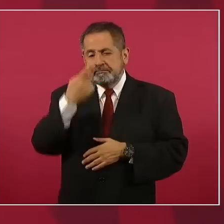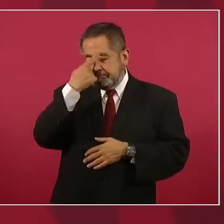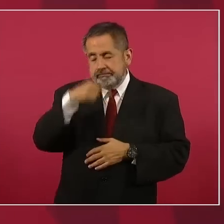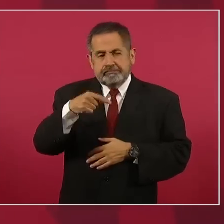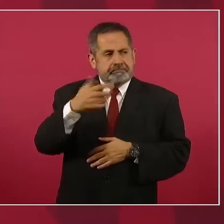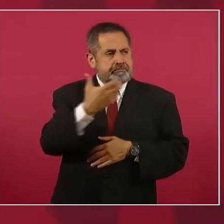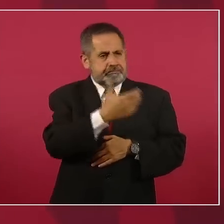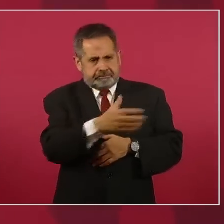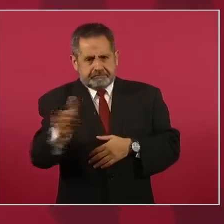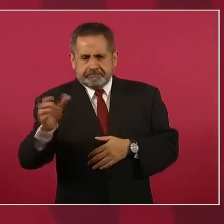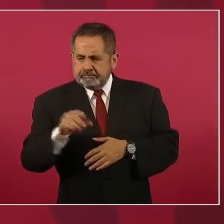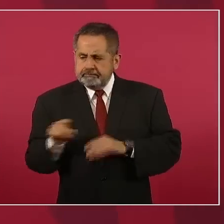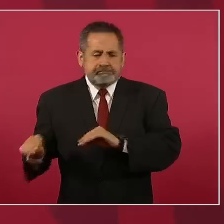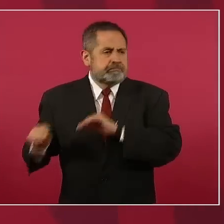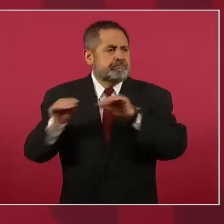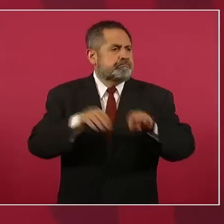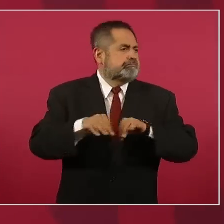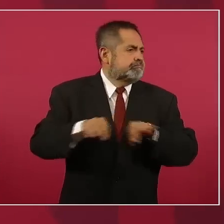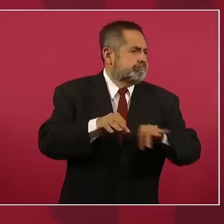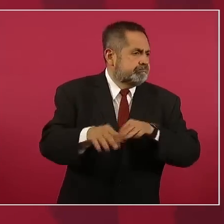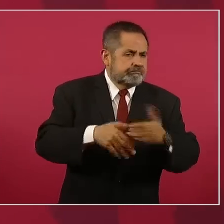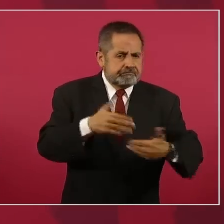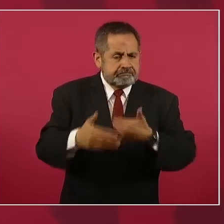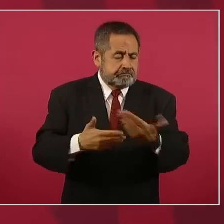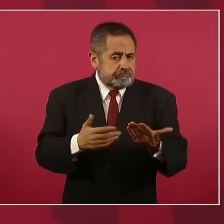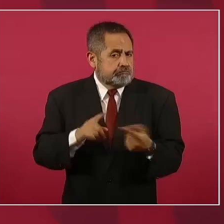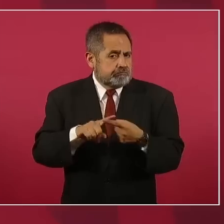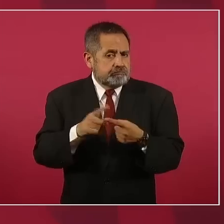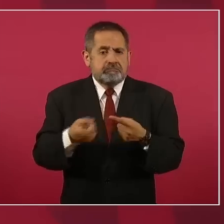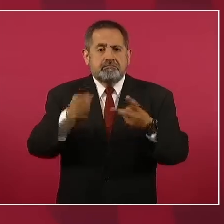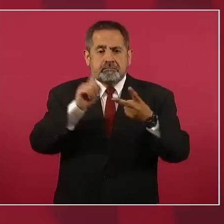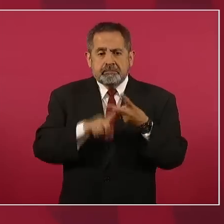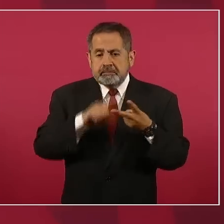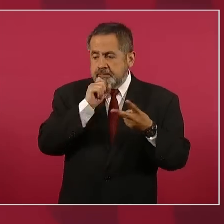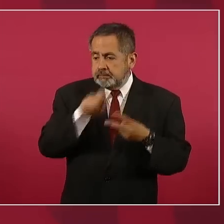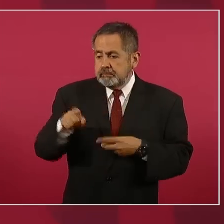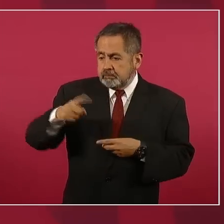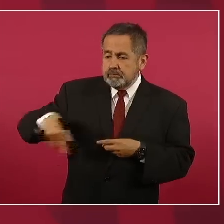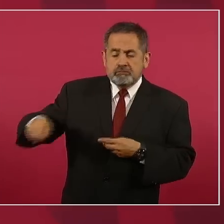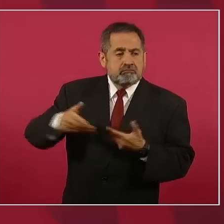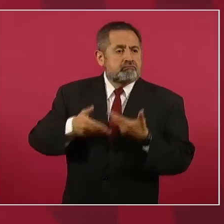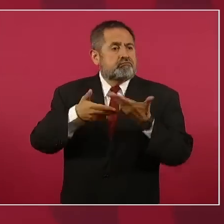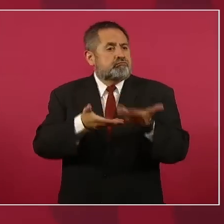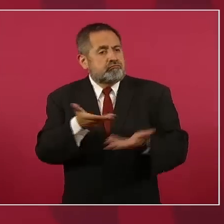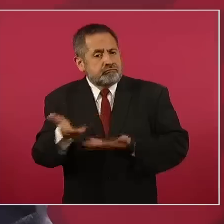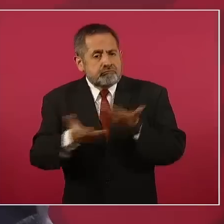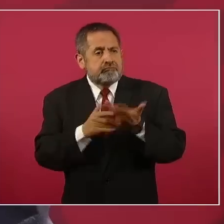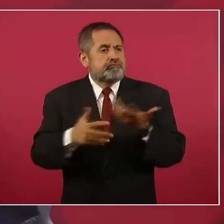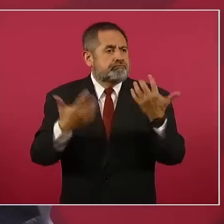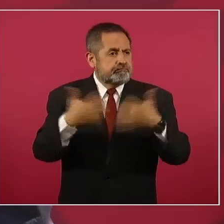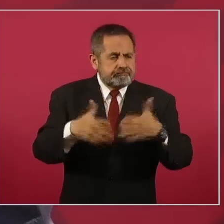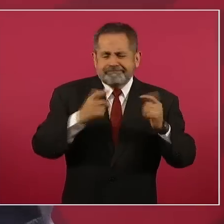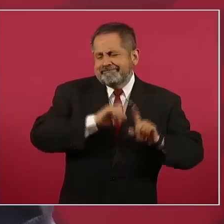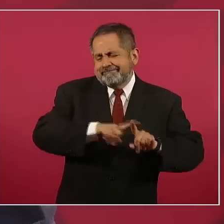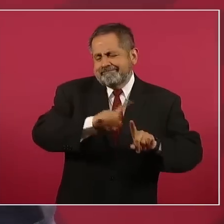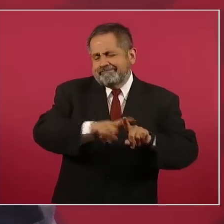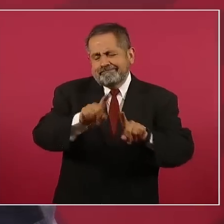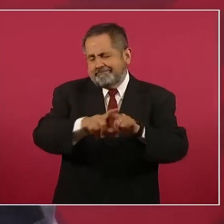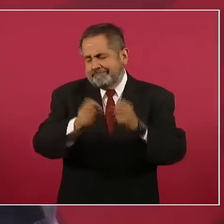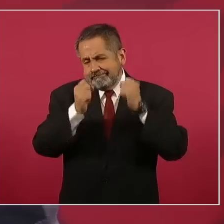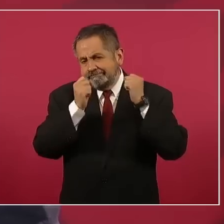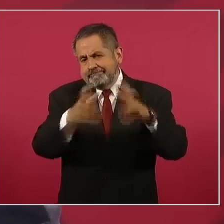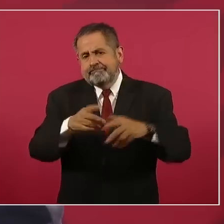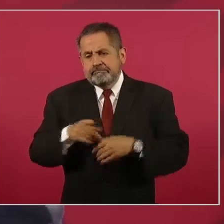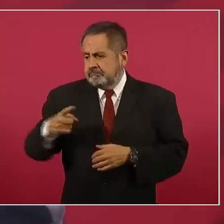campo, sino también para los servicios, para la industria. Hay una